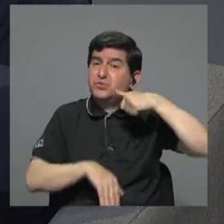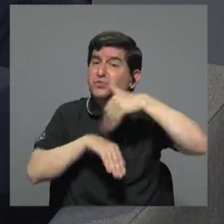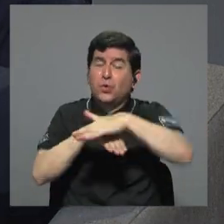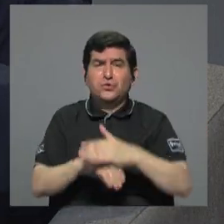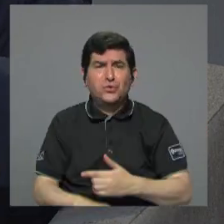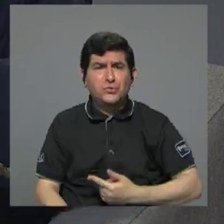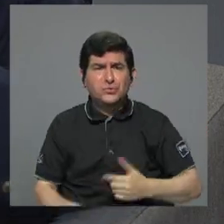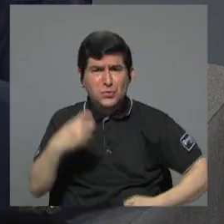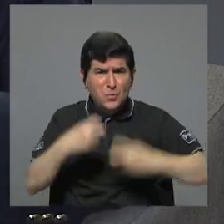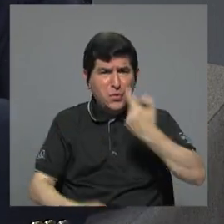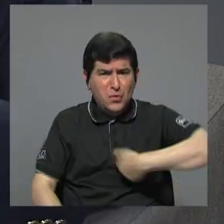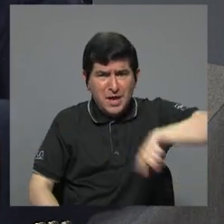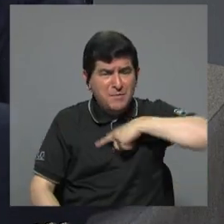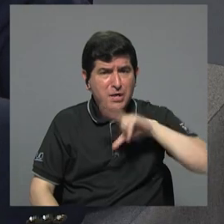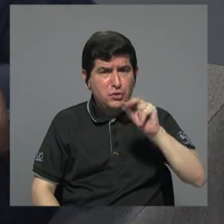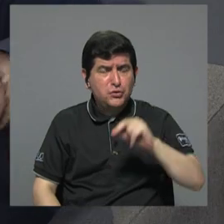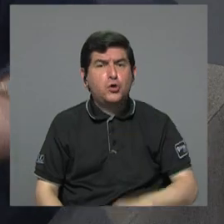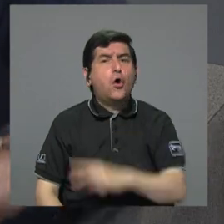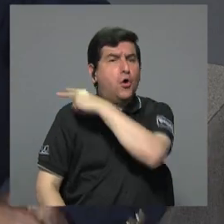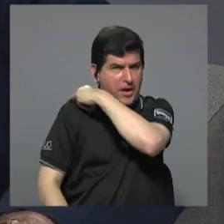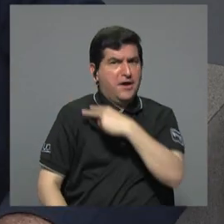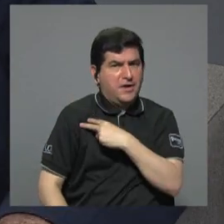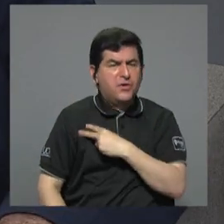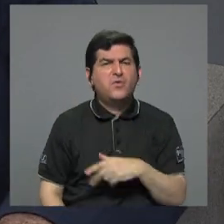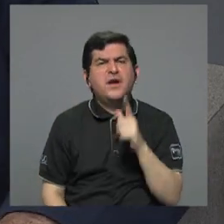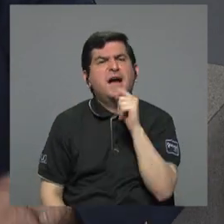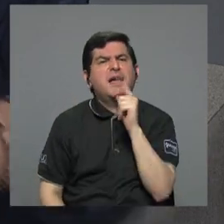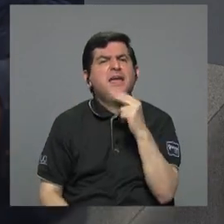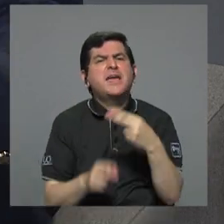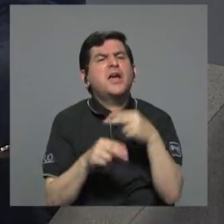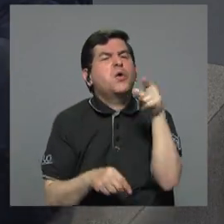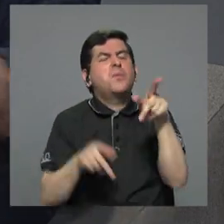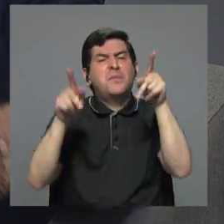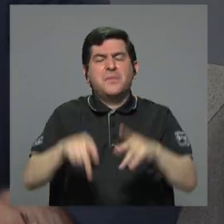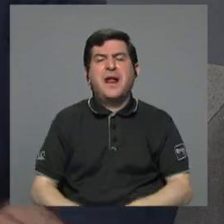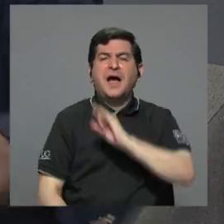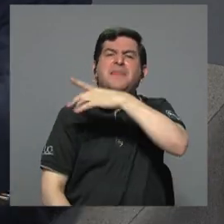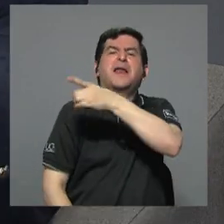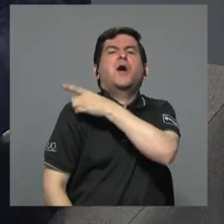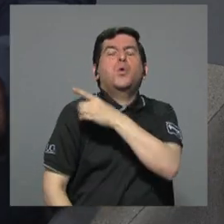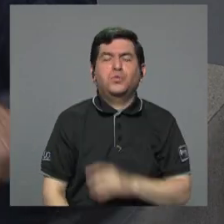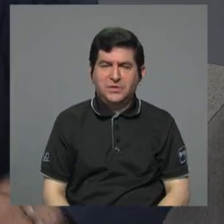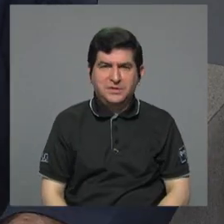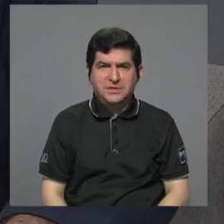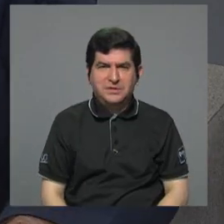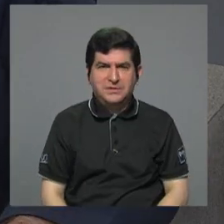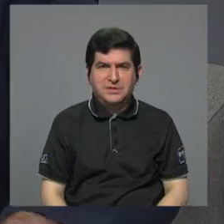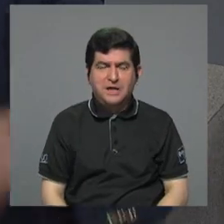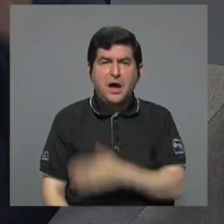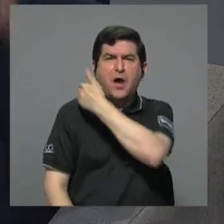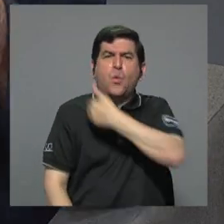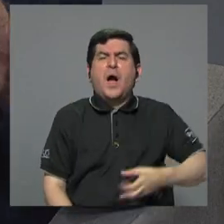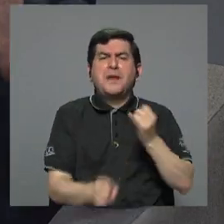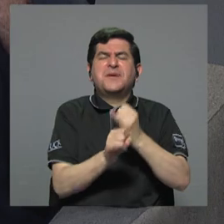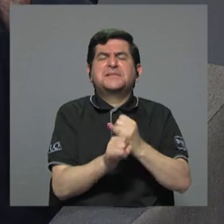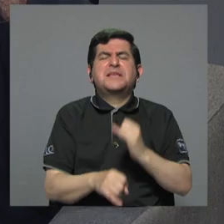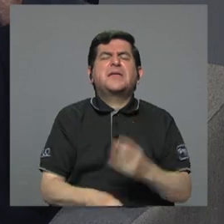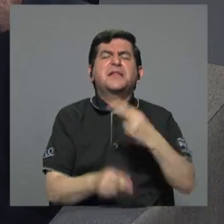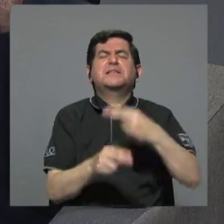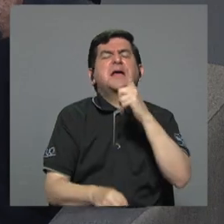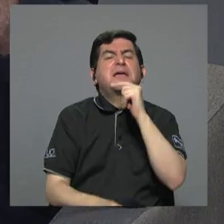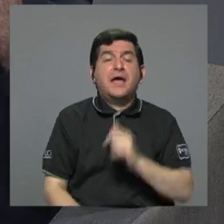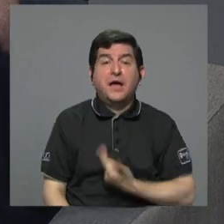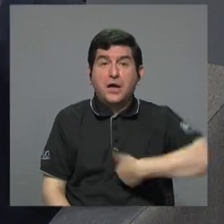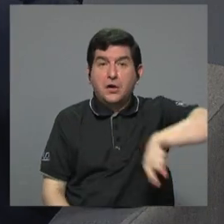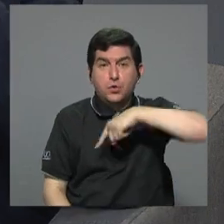somos nosotros, el problema es la alta jerarquía. Y la alta jerarquía, ¿quién la nombra? ¿Quién nombra la junta directiva? ¿Quién nombra el presidente ejecutivo? Nosotros lo que tenemos